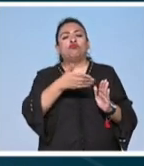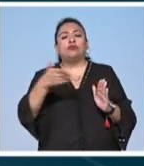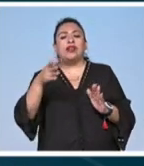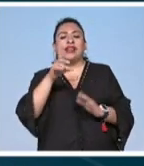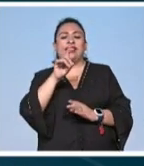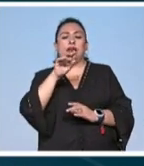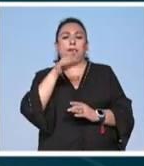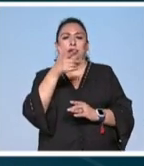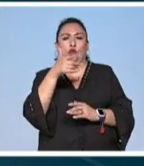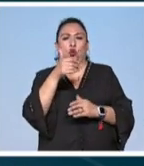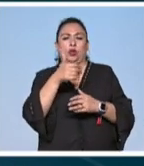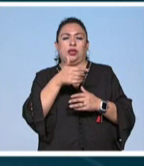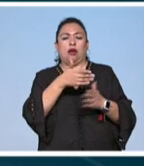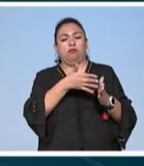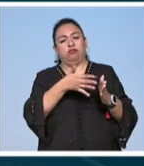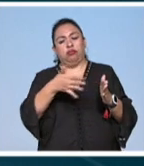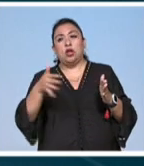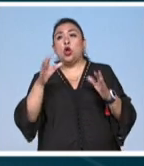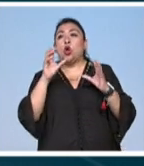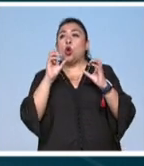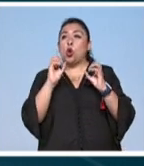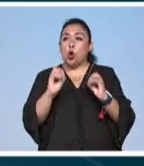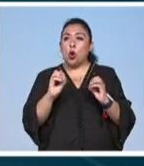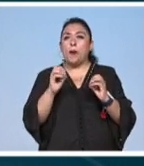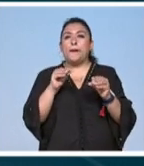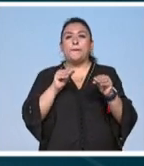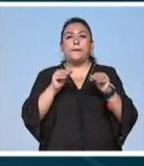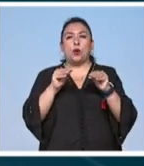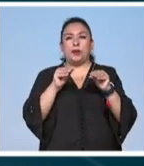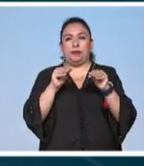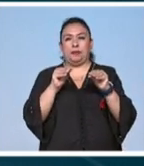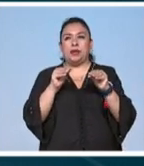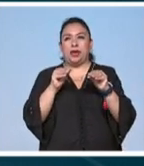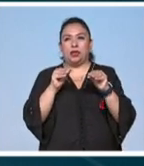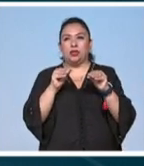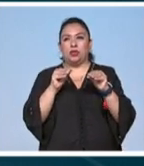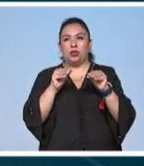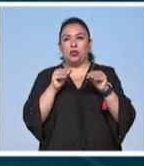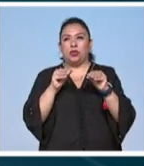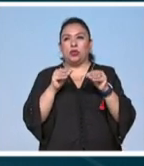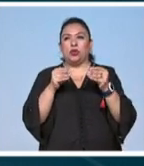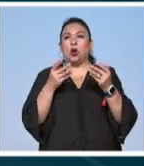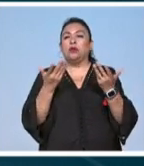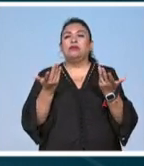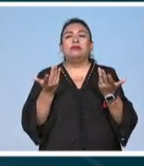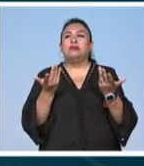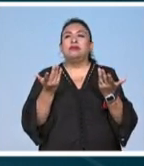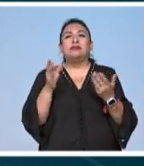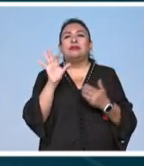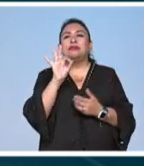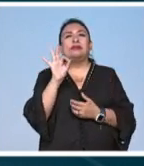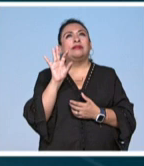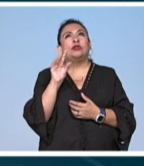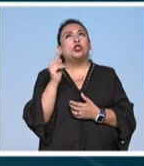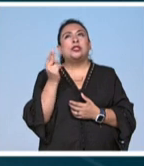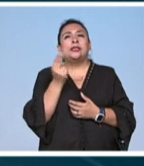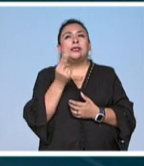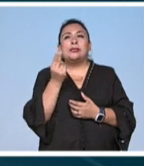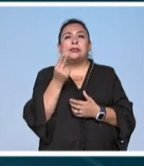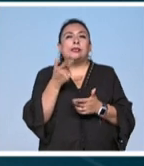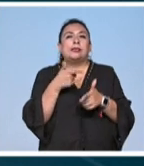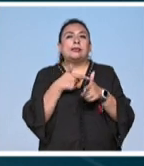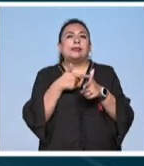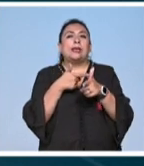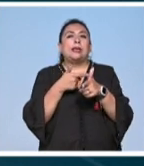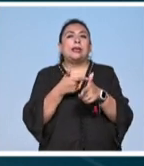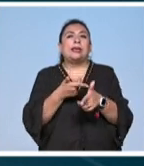o que lleve más bien un movimiento que no necesariamente tenga que seguir